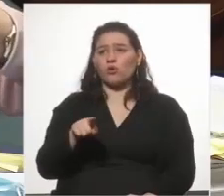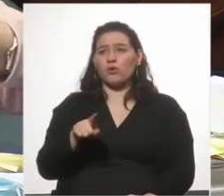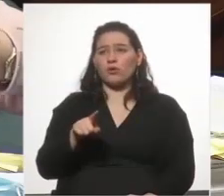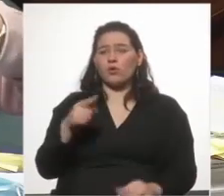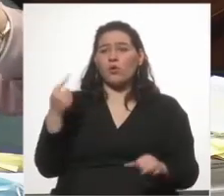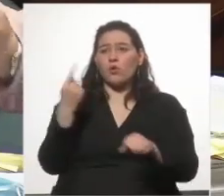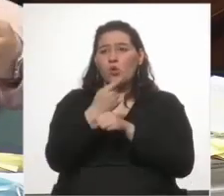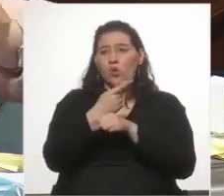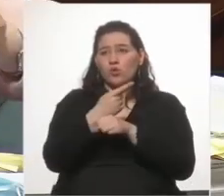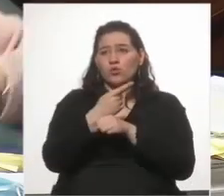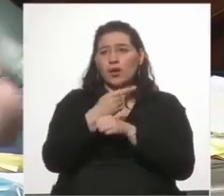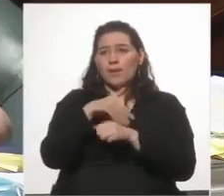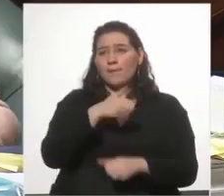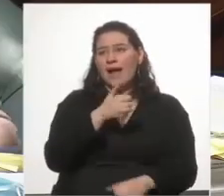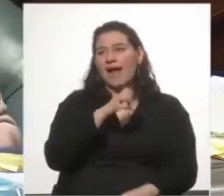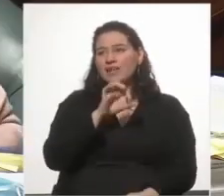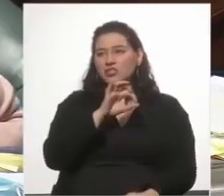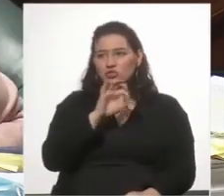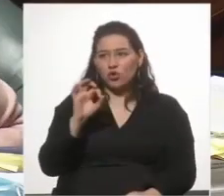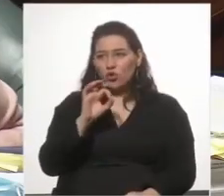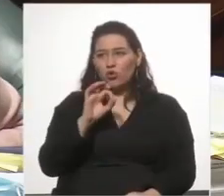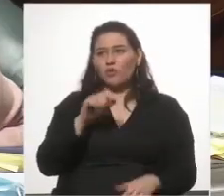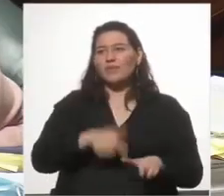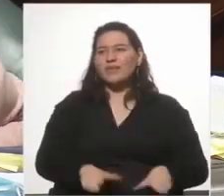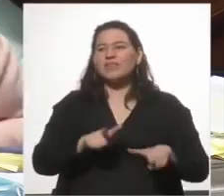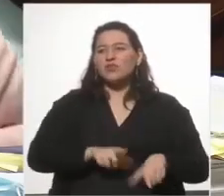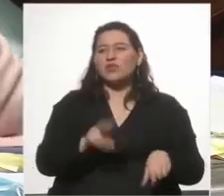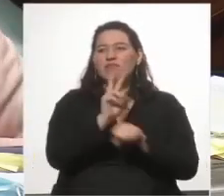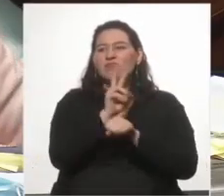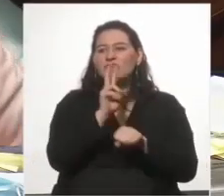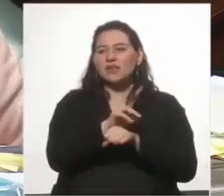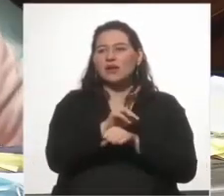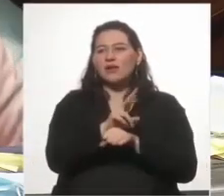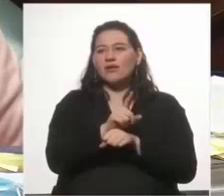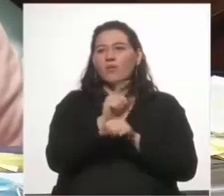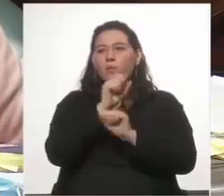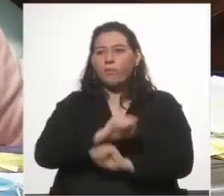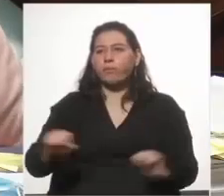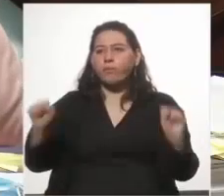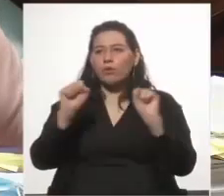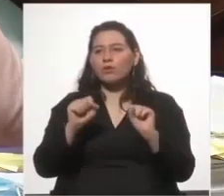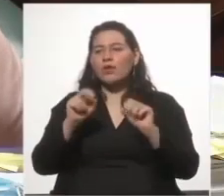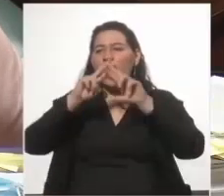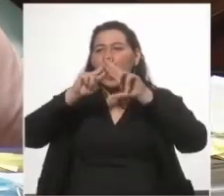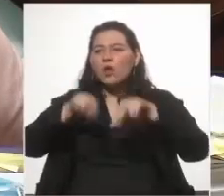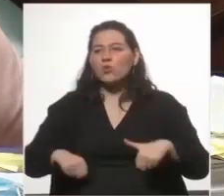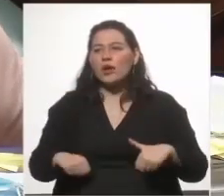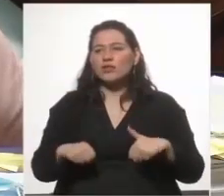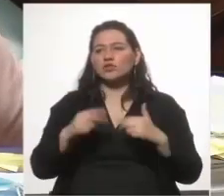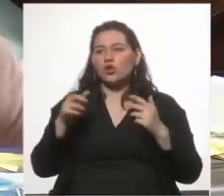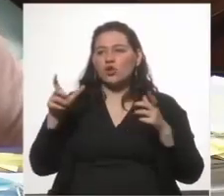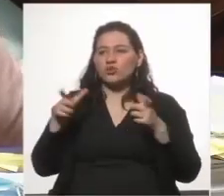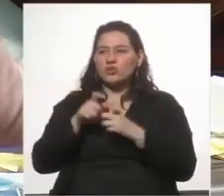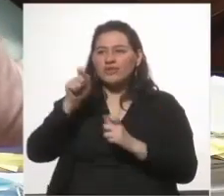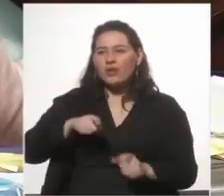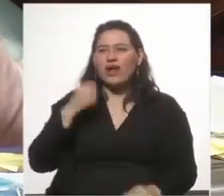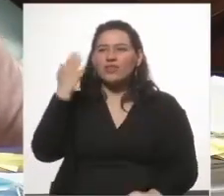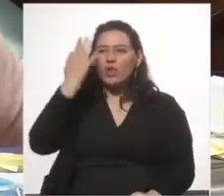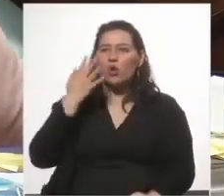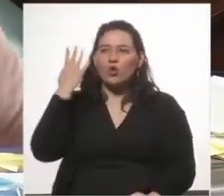contra del doctor Maeso del Ministerio de Defensa que hubiera podido llevar a la anulación del Tribunal de Honor